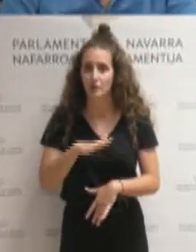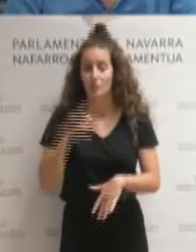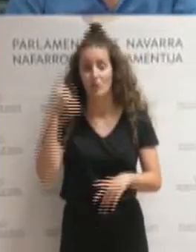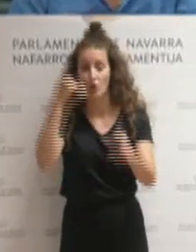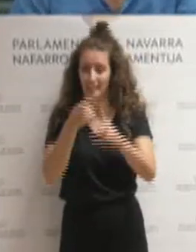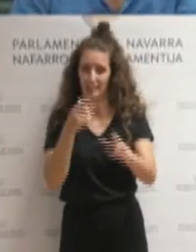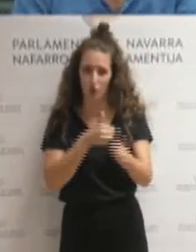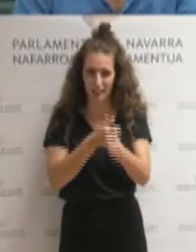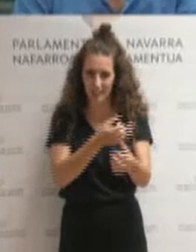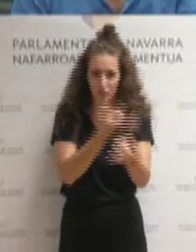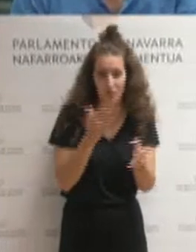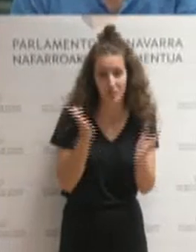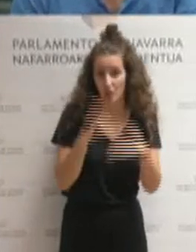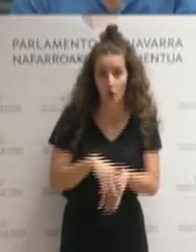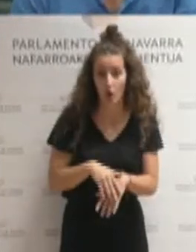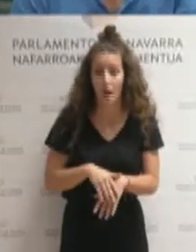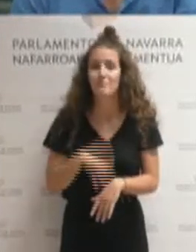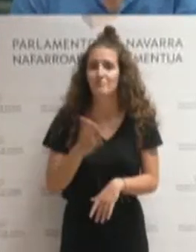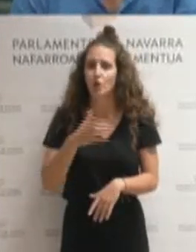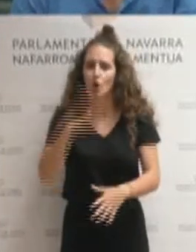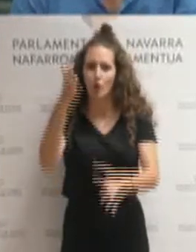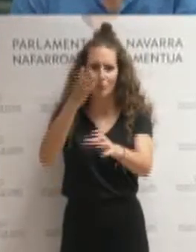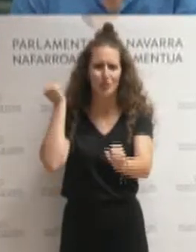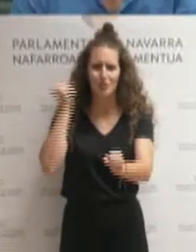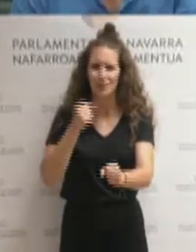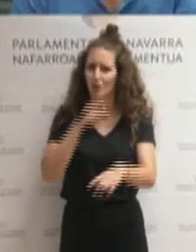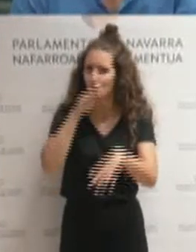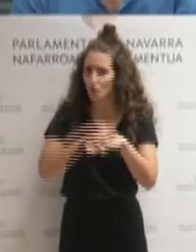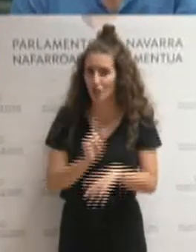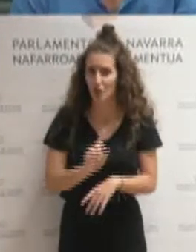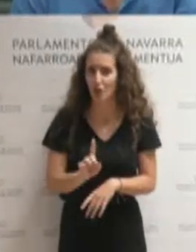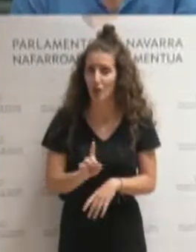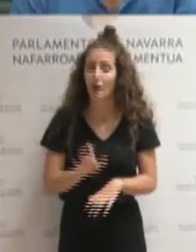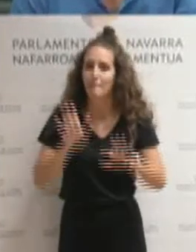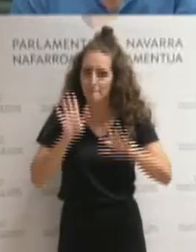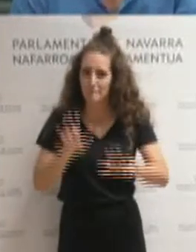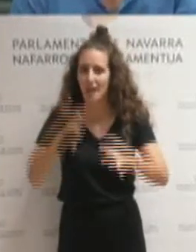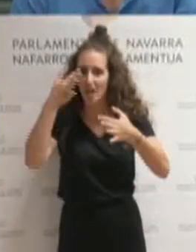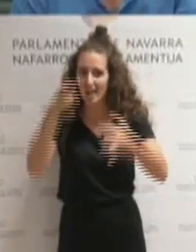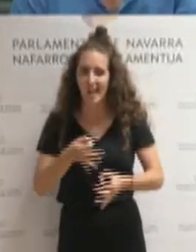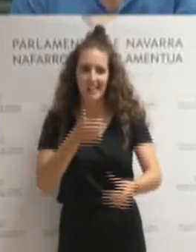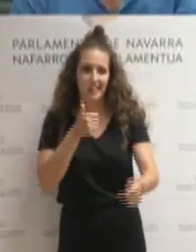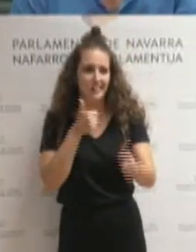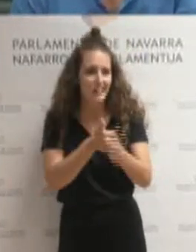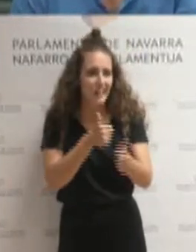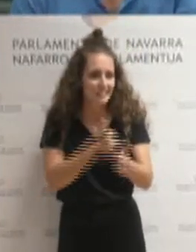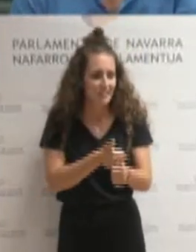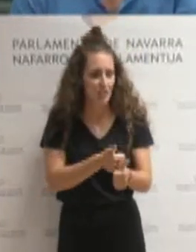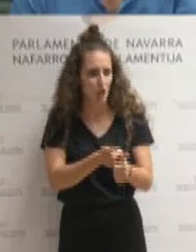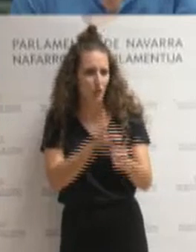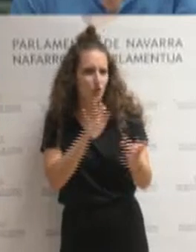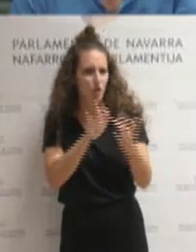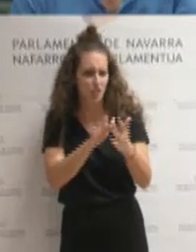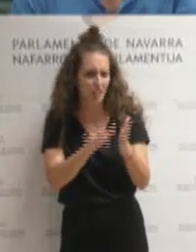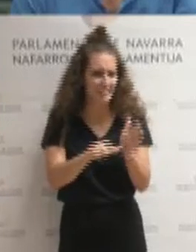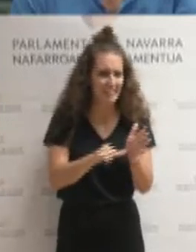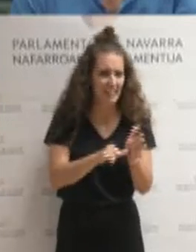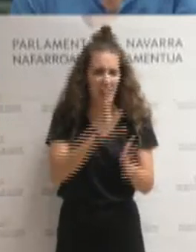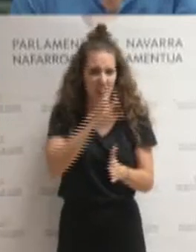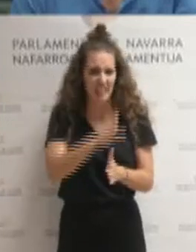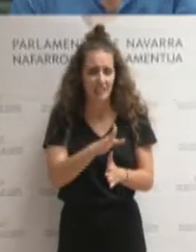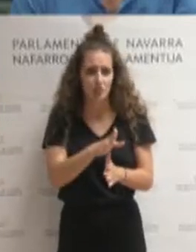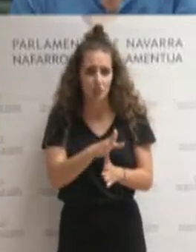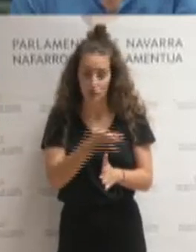No se han cumplido, en muchos casos, los protocolos, pero que no se ha hecho un rastreo de contactos estrechos y directamente a gente.